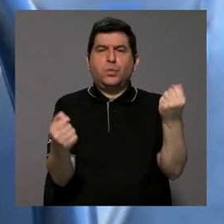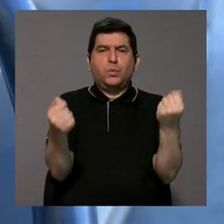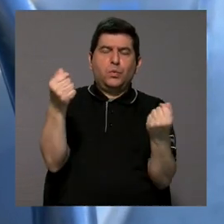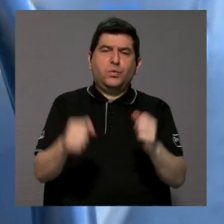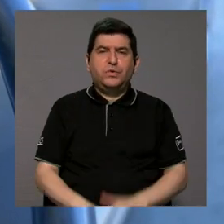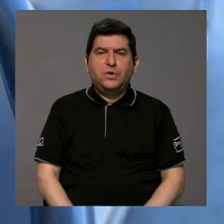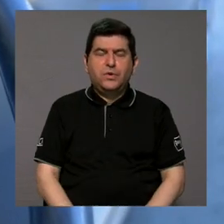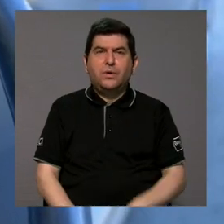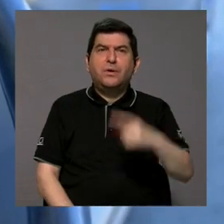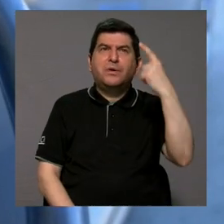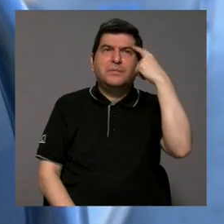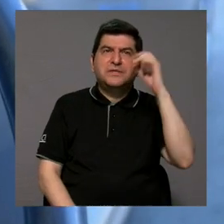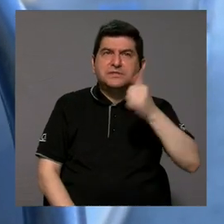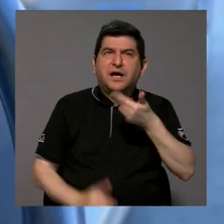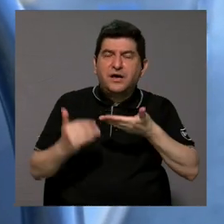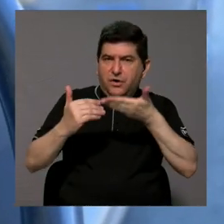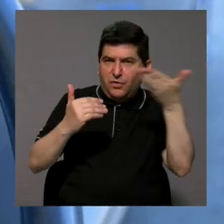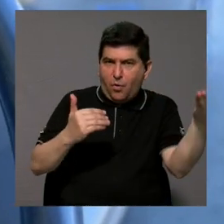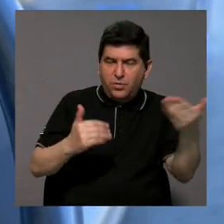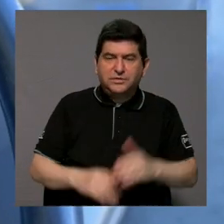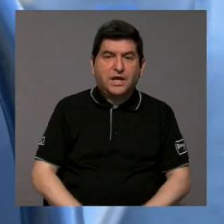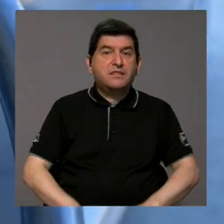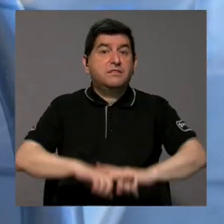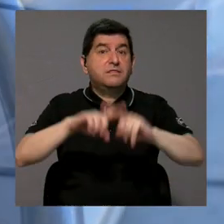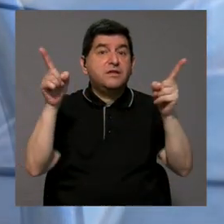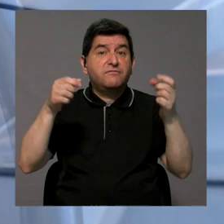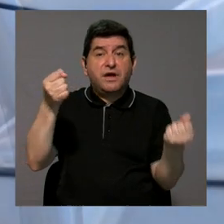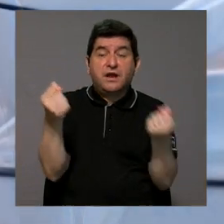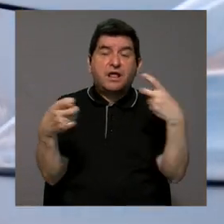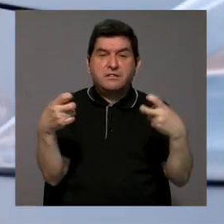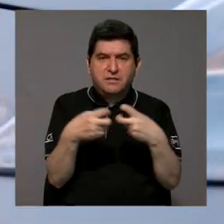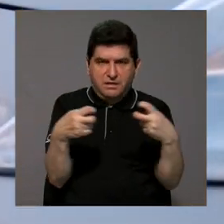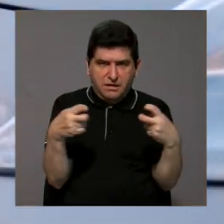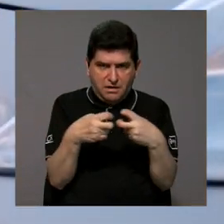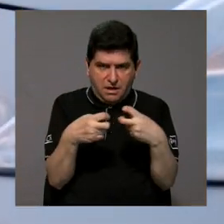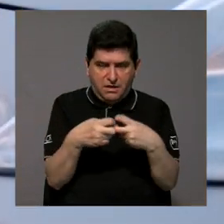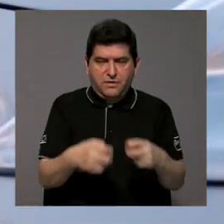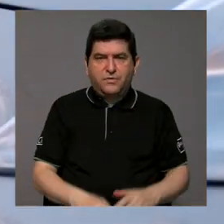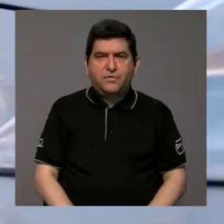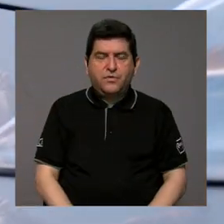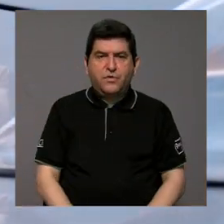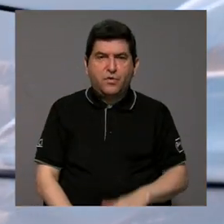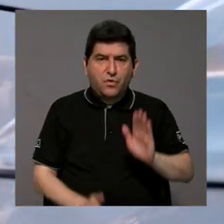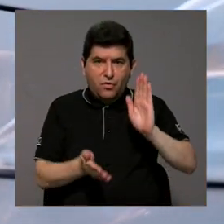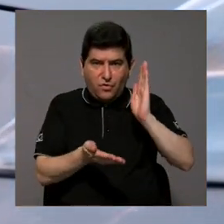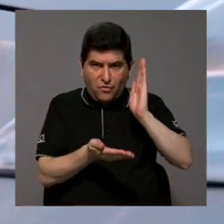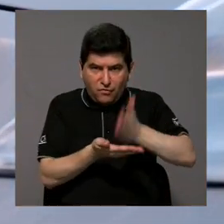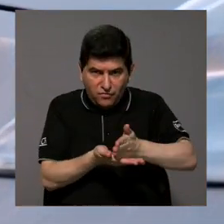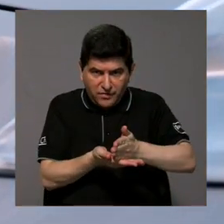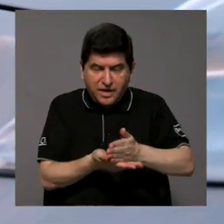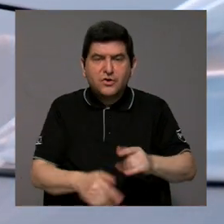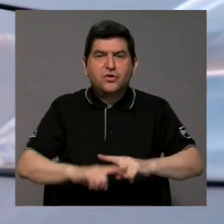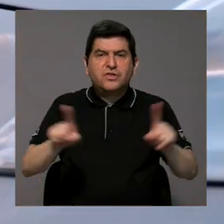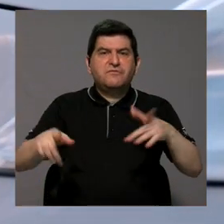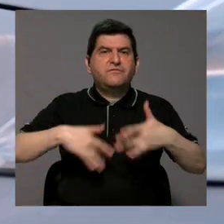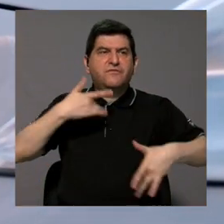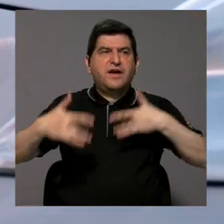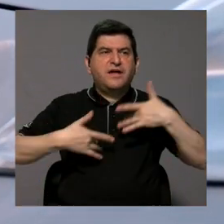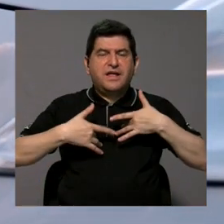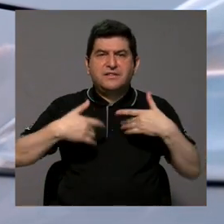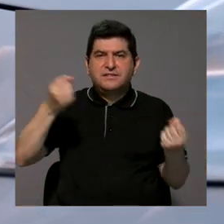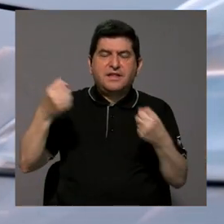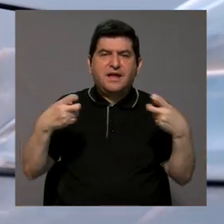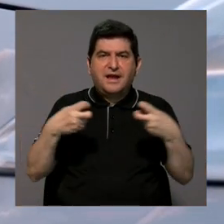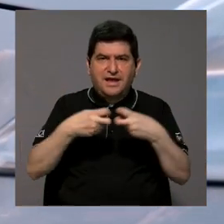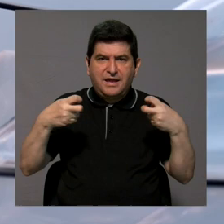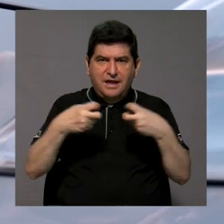manejando hay que considerar otros factores que es diferente a los carros eléctricos que el freno tal vez se pueda sentir diferente